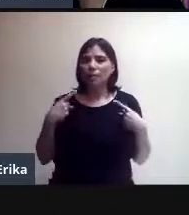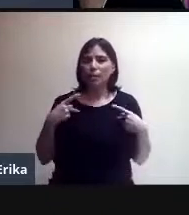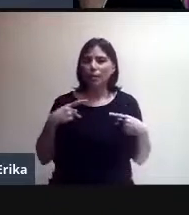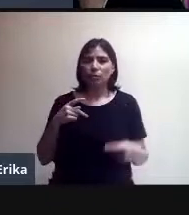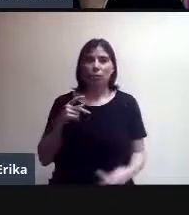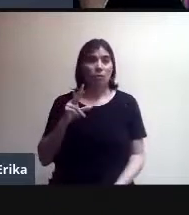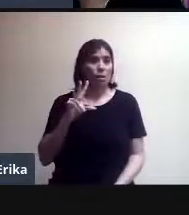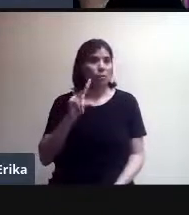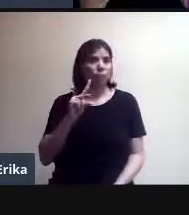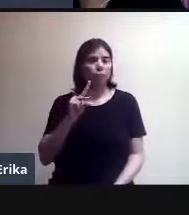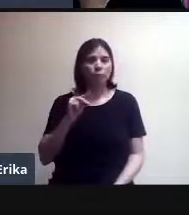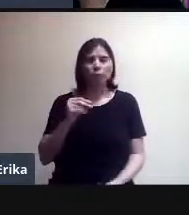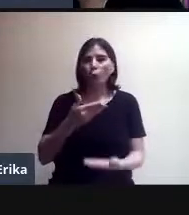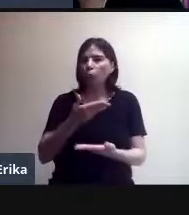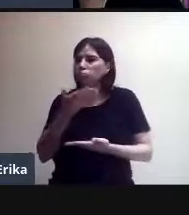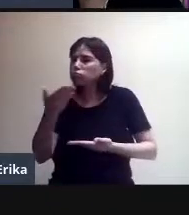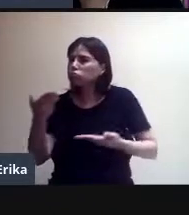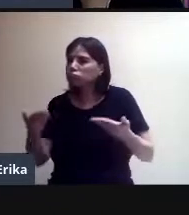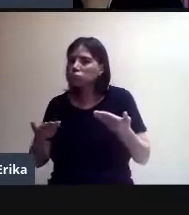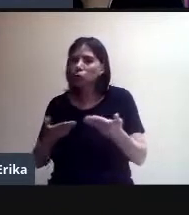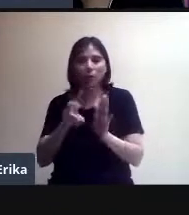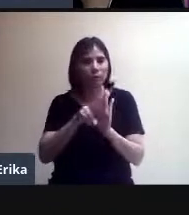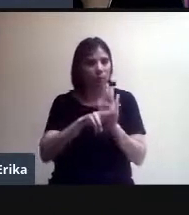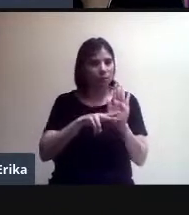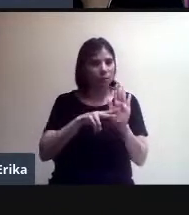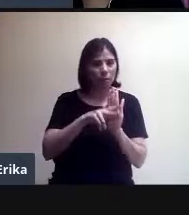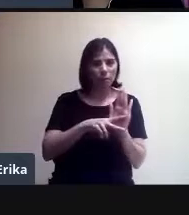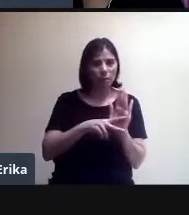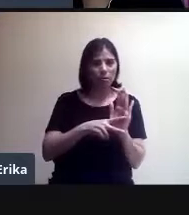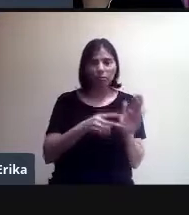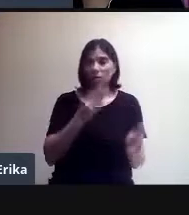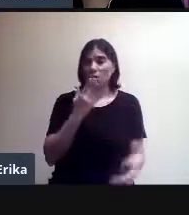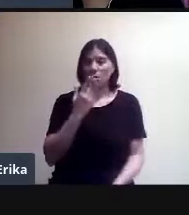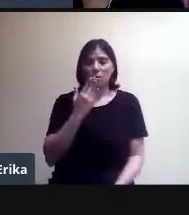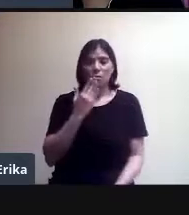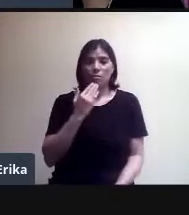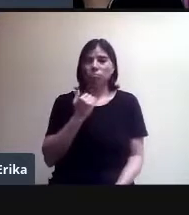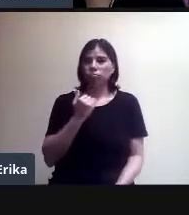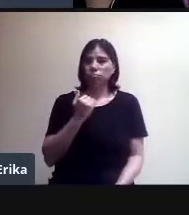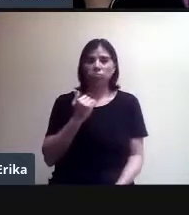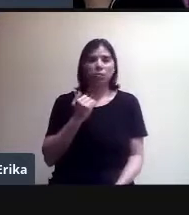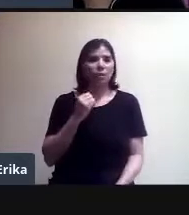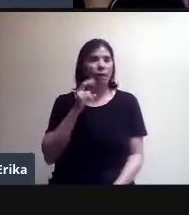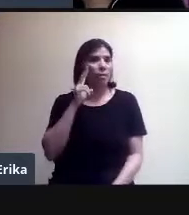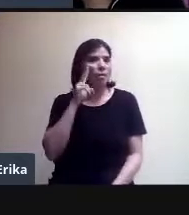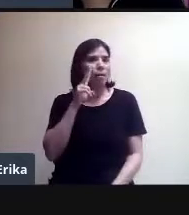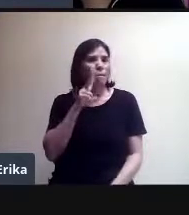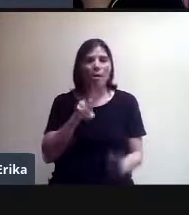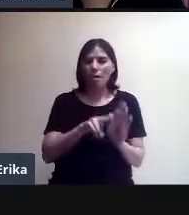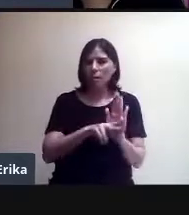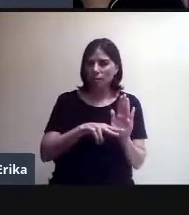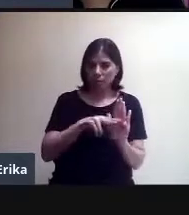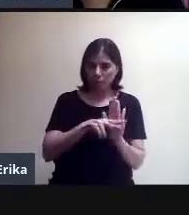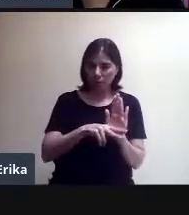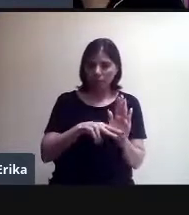asistentes tiene la grabación. Sí, así es, en efecto. Qué buena pregunta, ¿eh? Qué buena pregunta. Porque